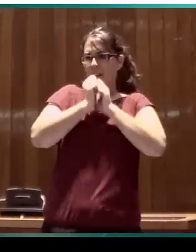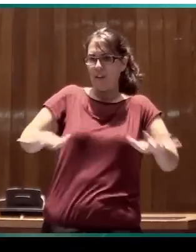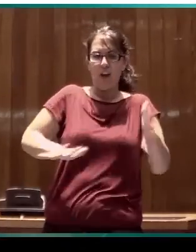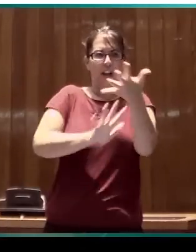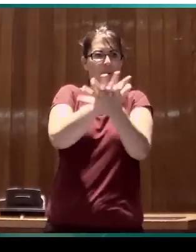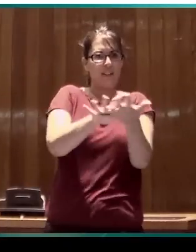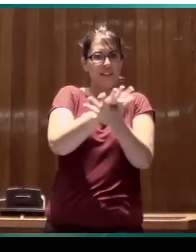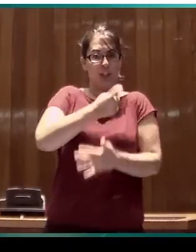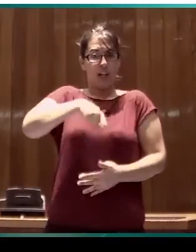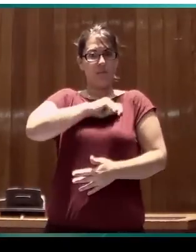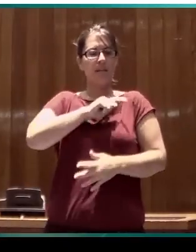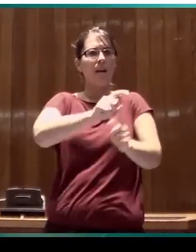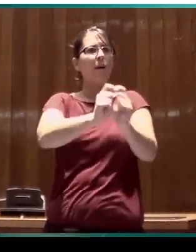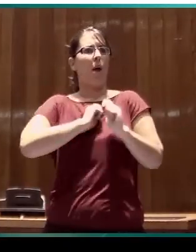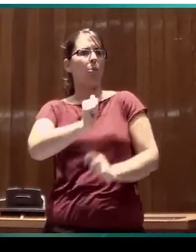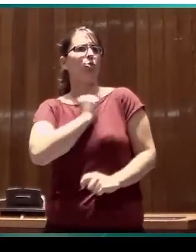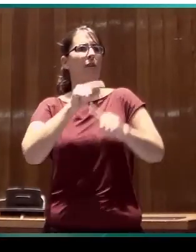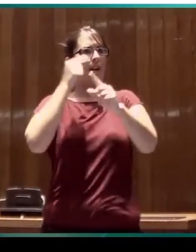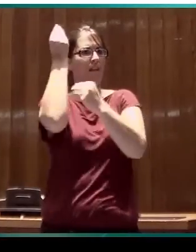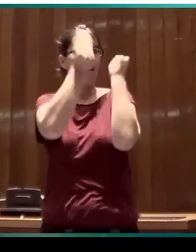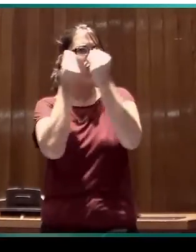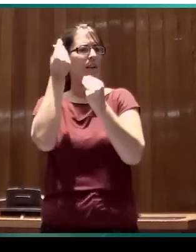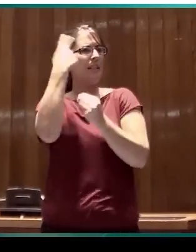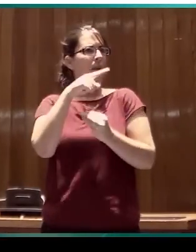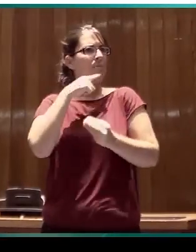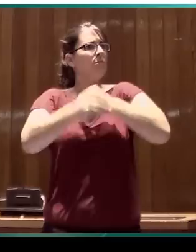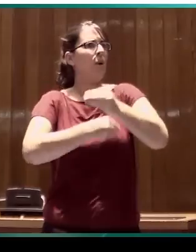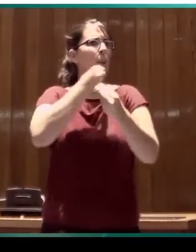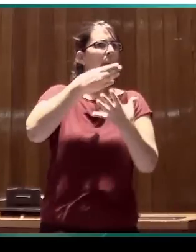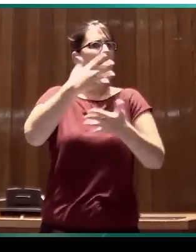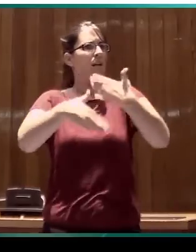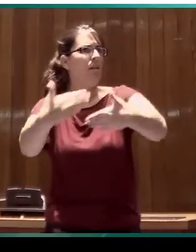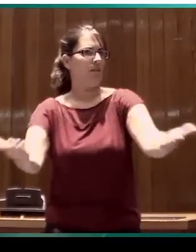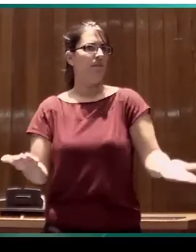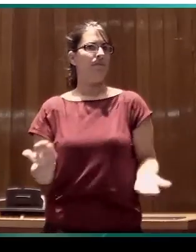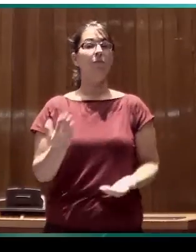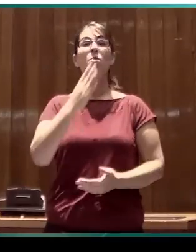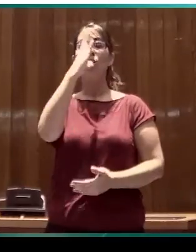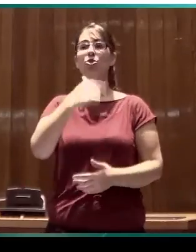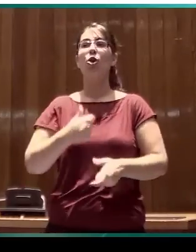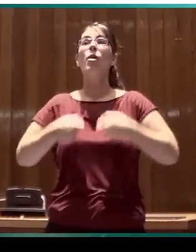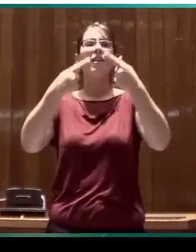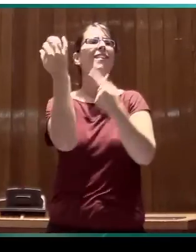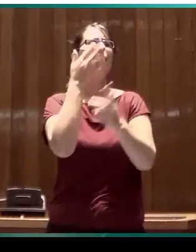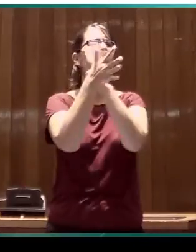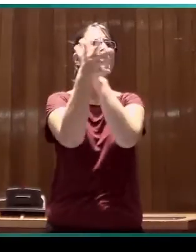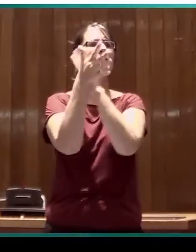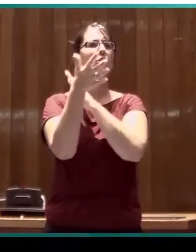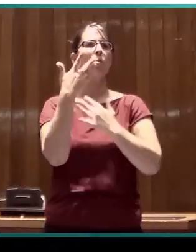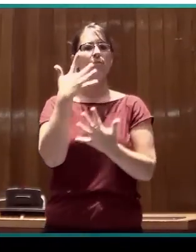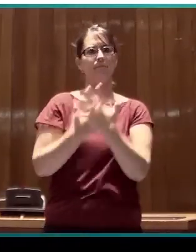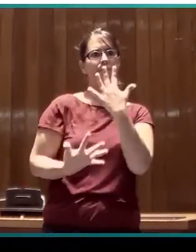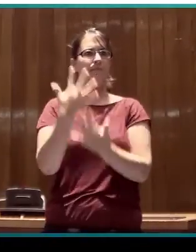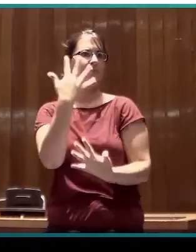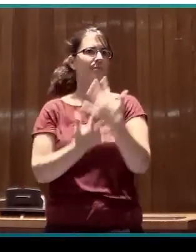en España. Y es en este sentido que les voy a ofrecer un plato combinado de reflexiones